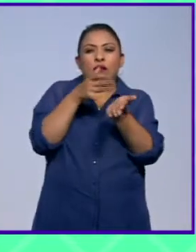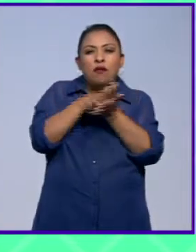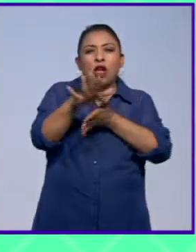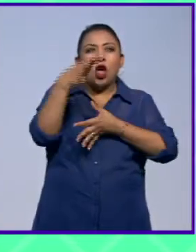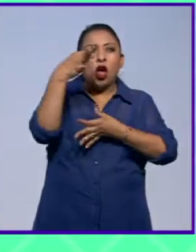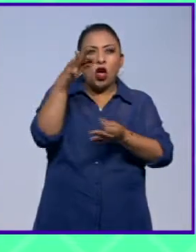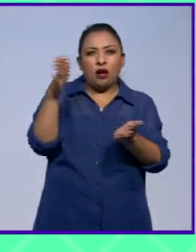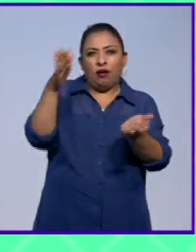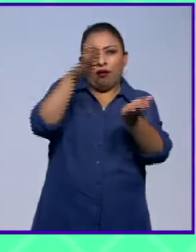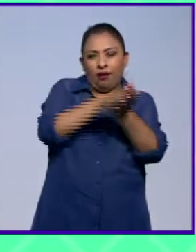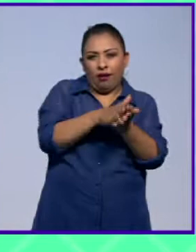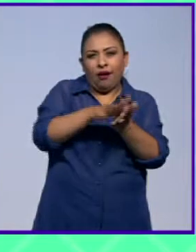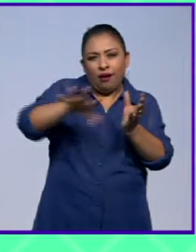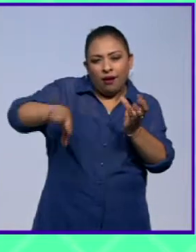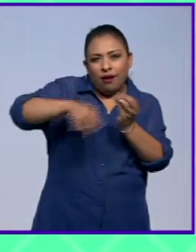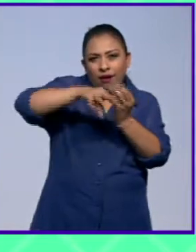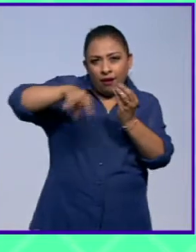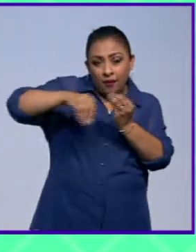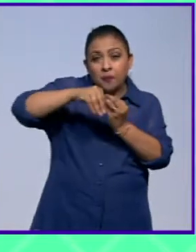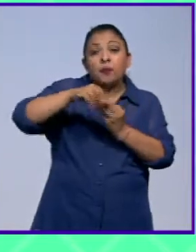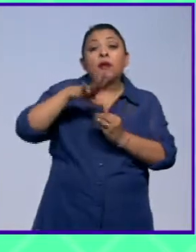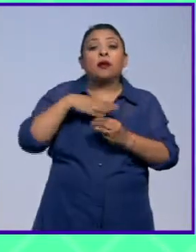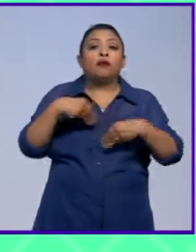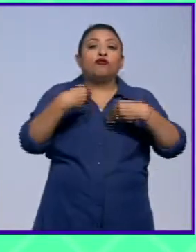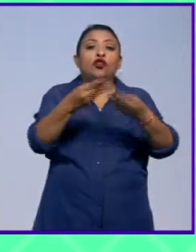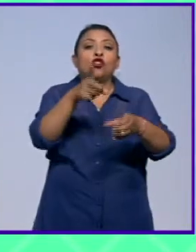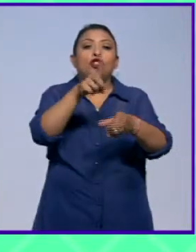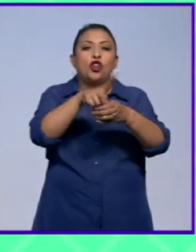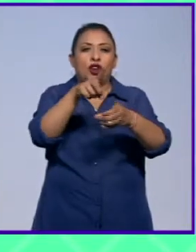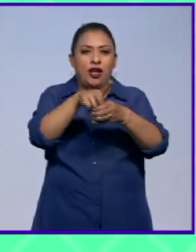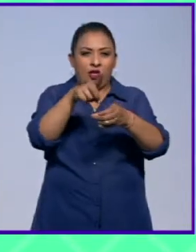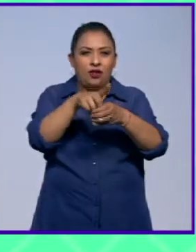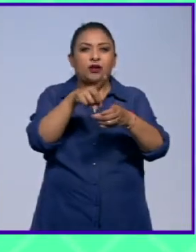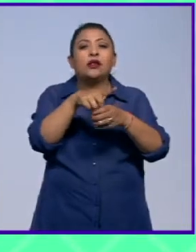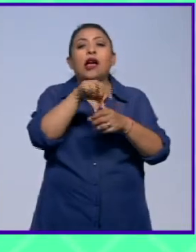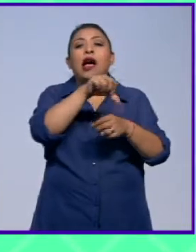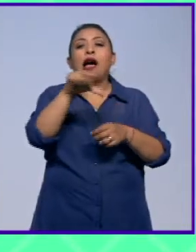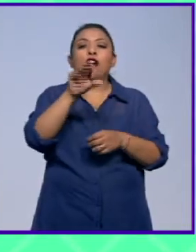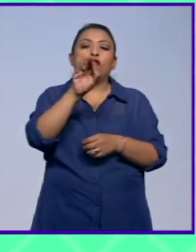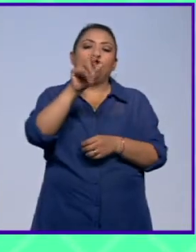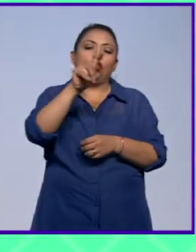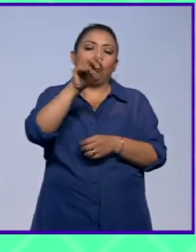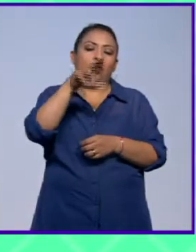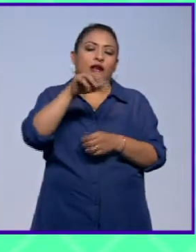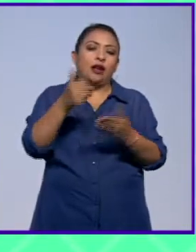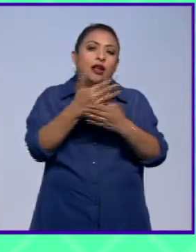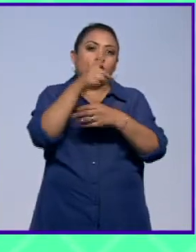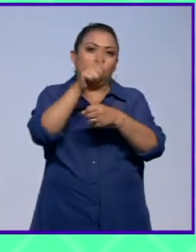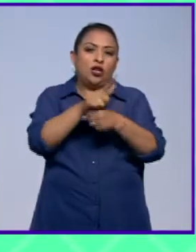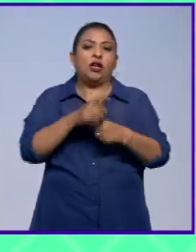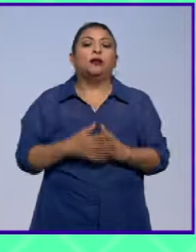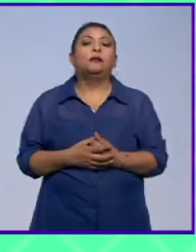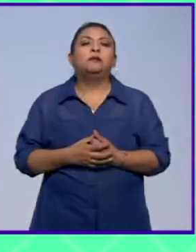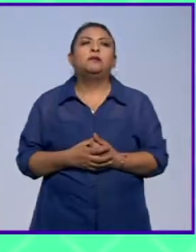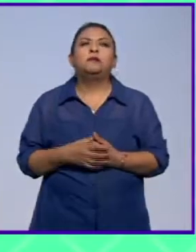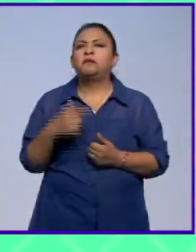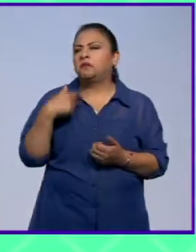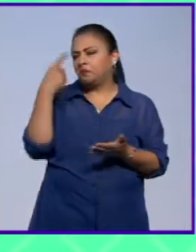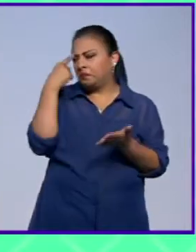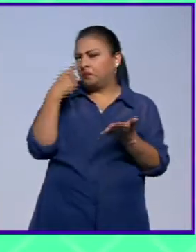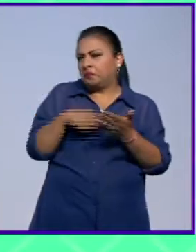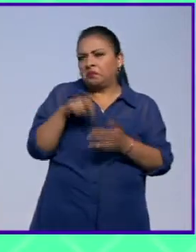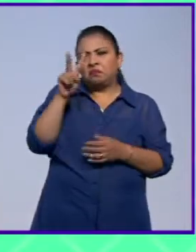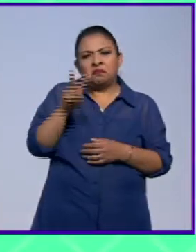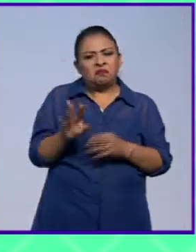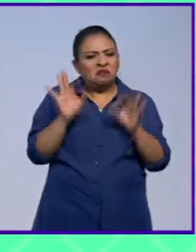de contacto que integran este acervo fueron donados por el fotógrafo a la Fototeca Nacional. Yo creo que no hay duda de